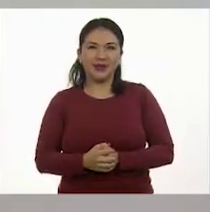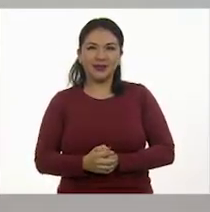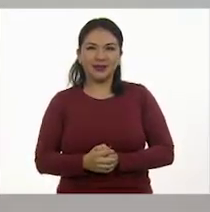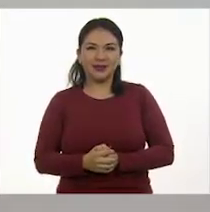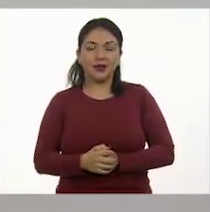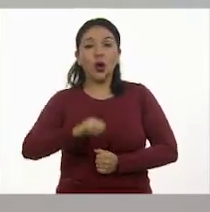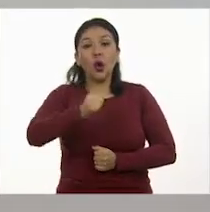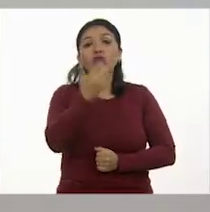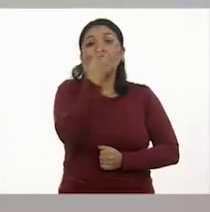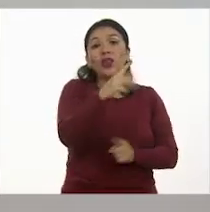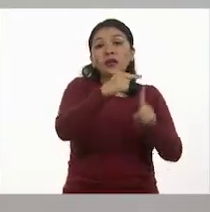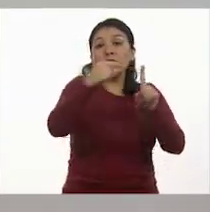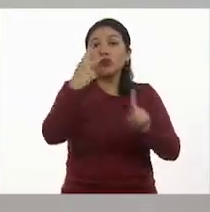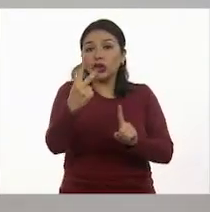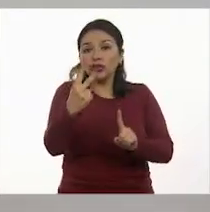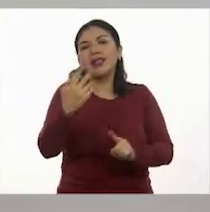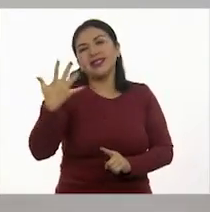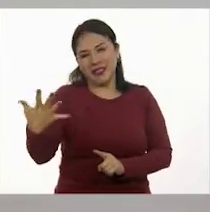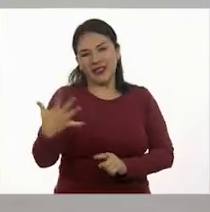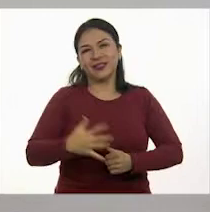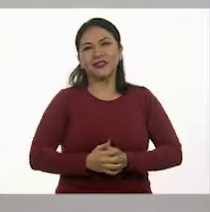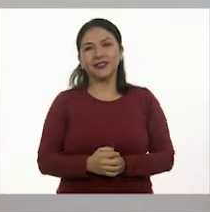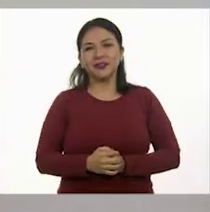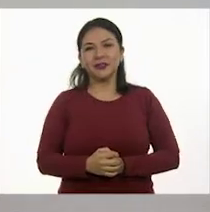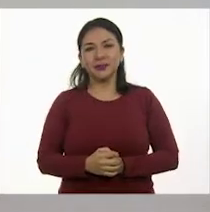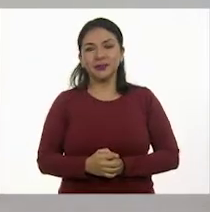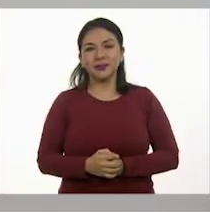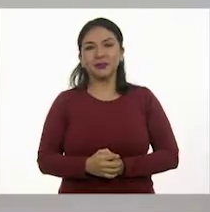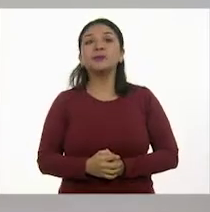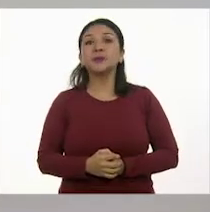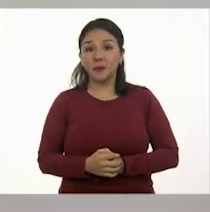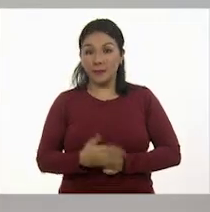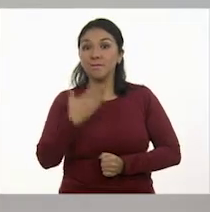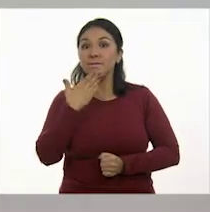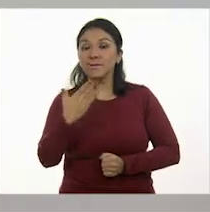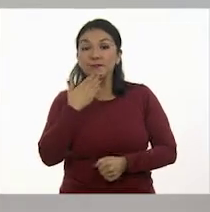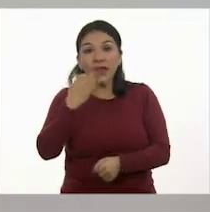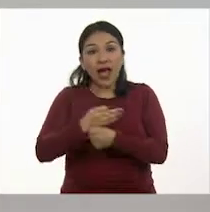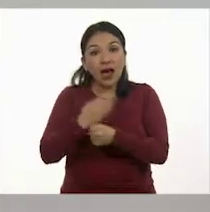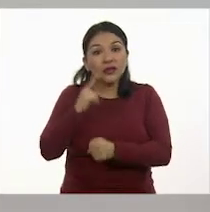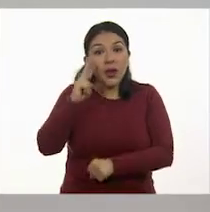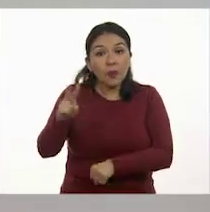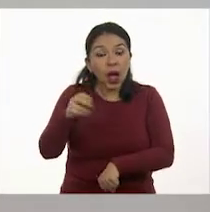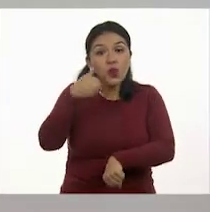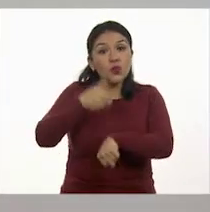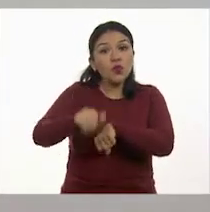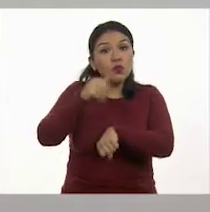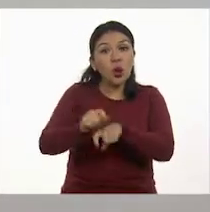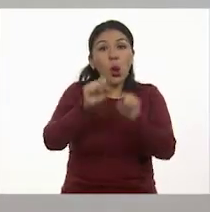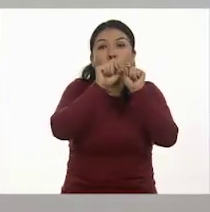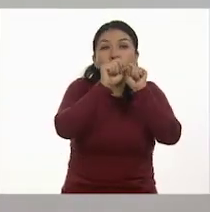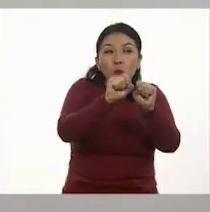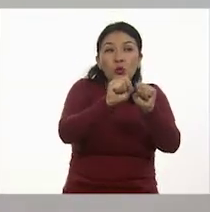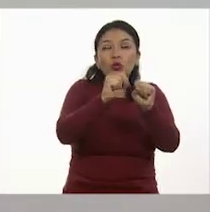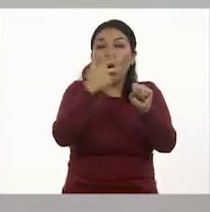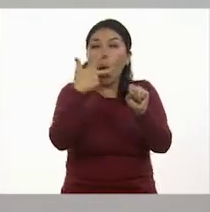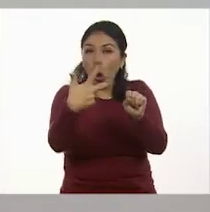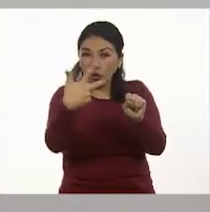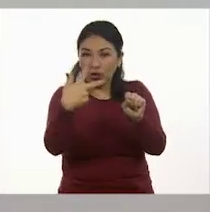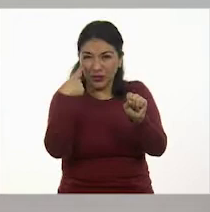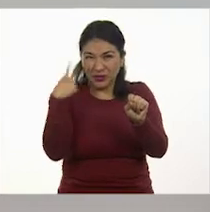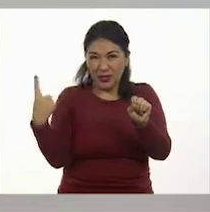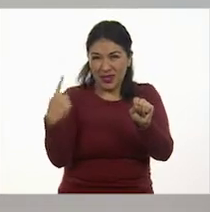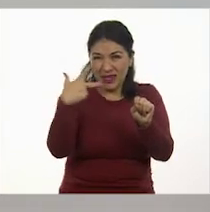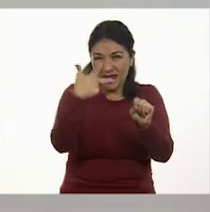Y diez entre dos. Cinco. Entonces, vemos que este número decimal que estaba representado como punto